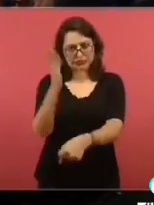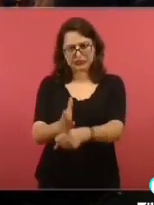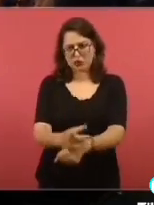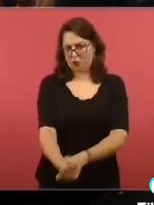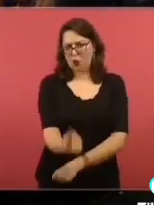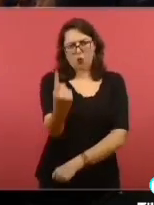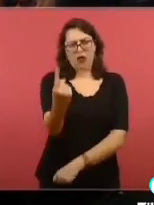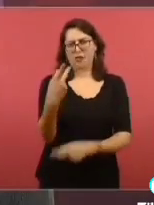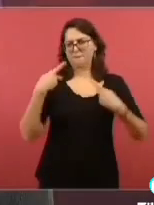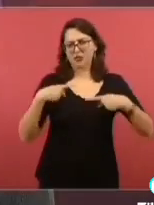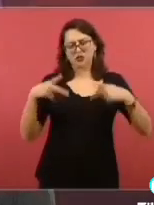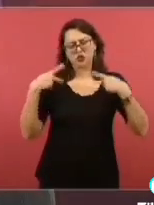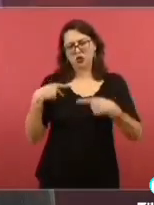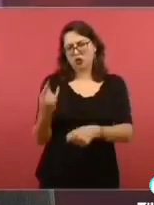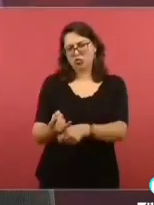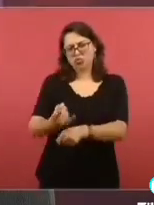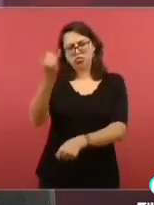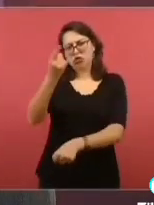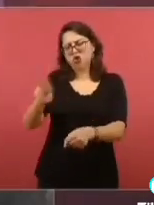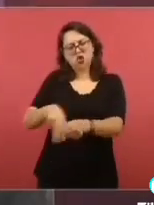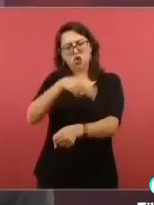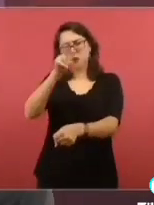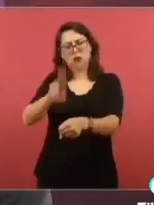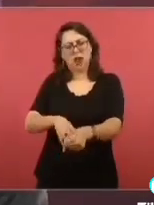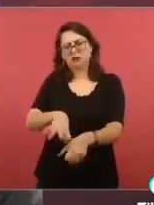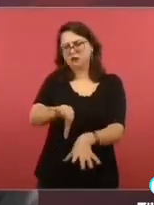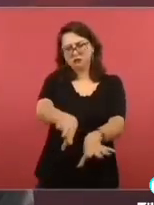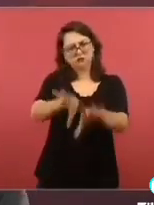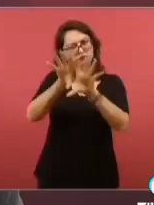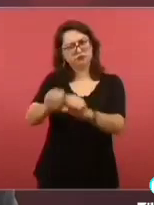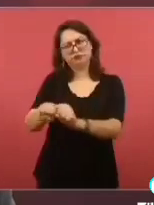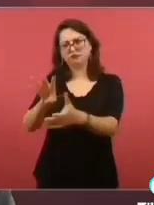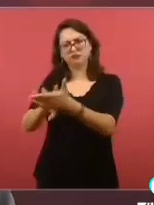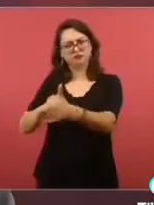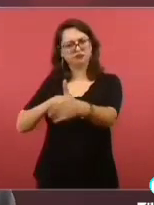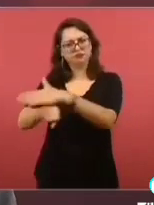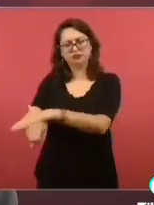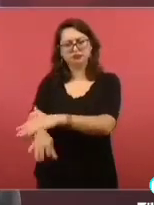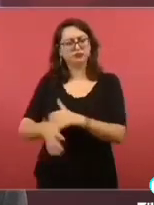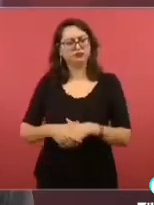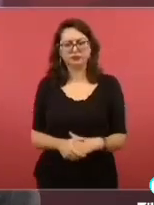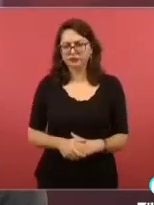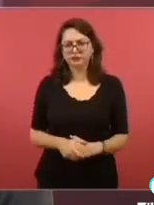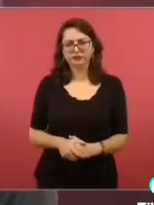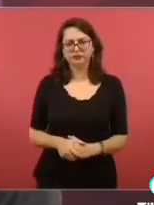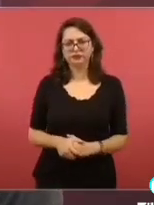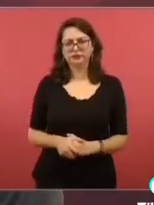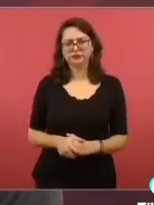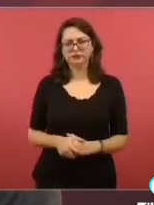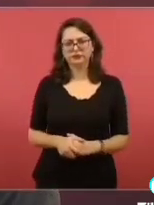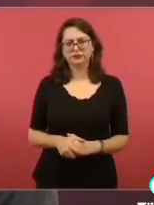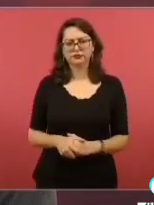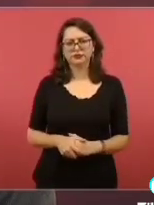la verdad?,